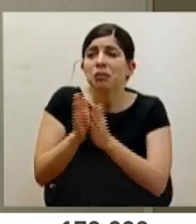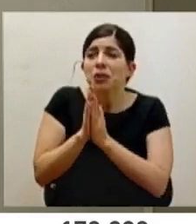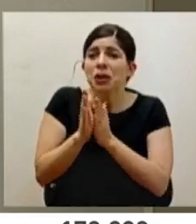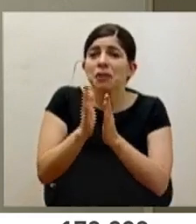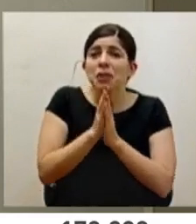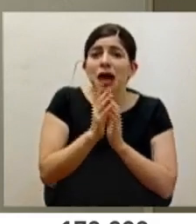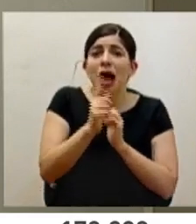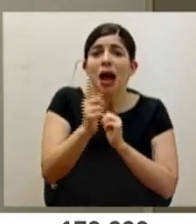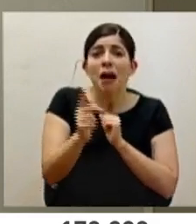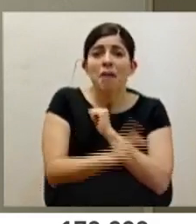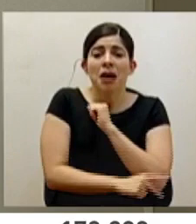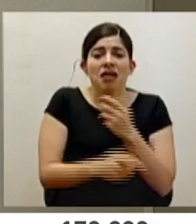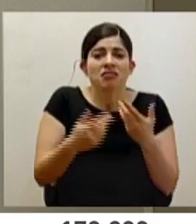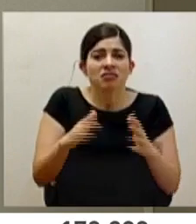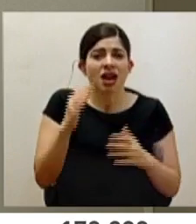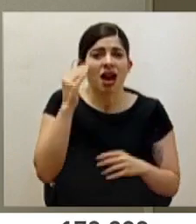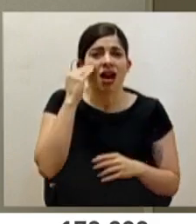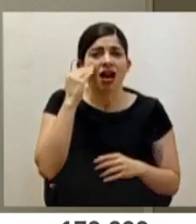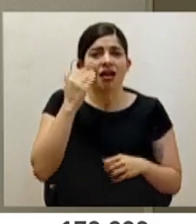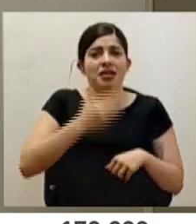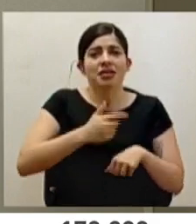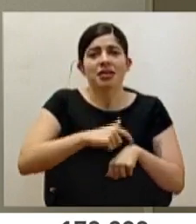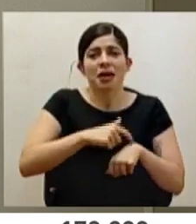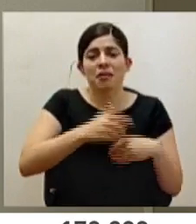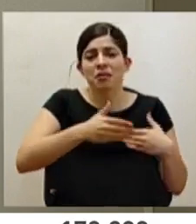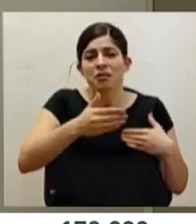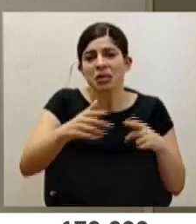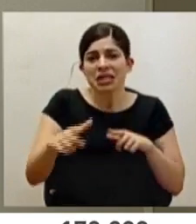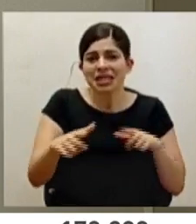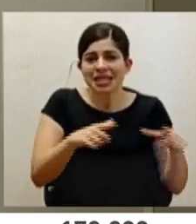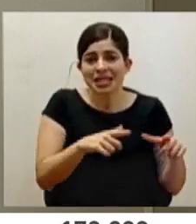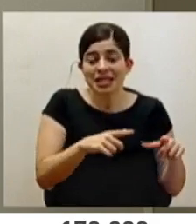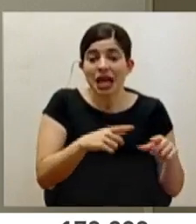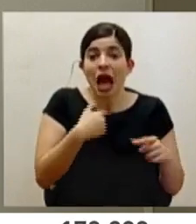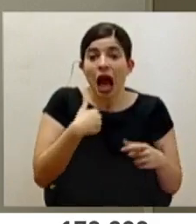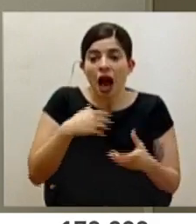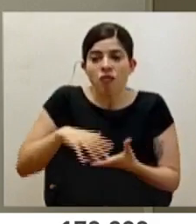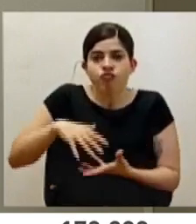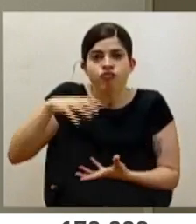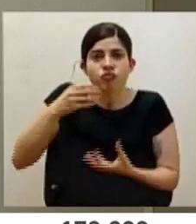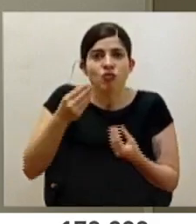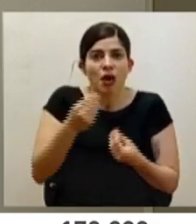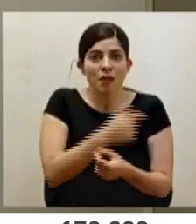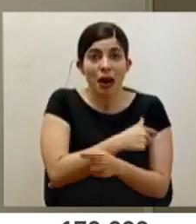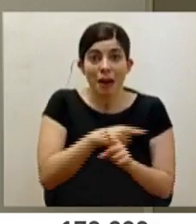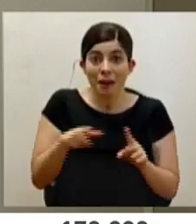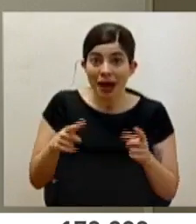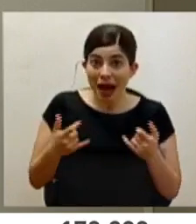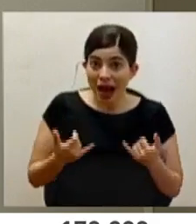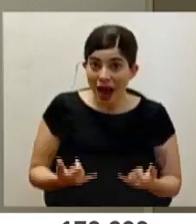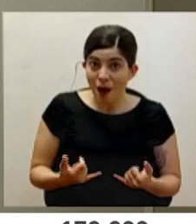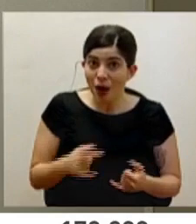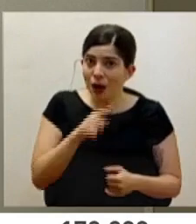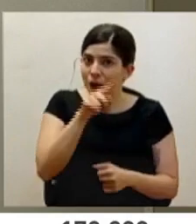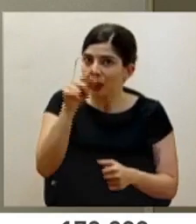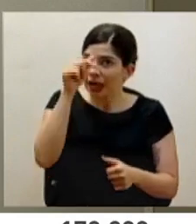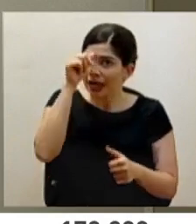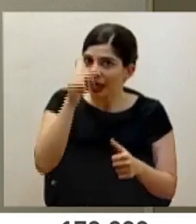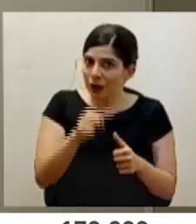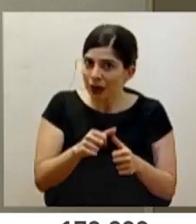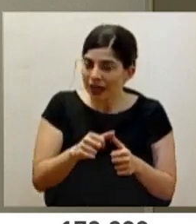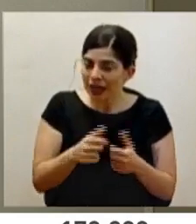diferentes países también están establecidas a lo largo del tiempo y hay cantidad de vacuna. En este momento, recordemos, o sea,